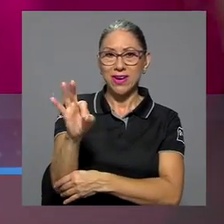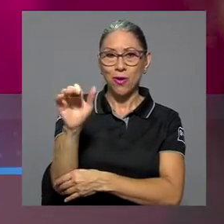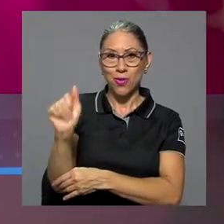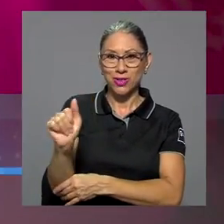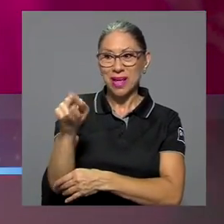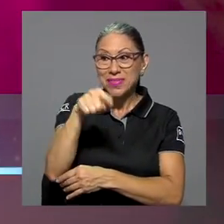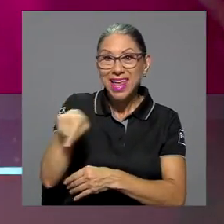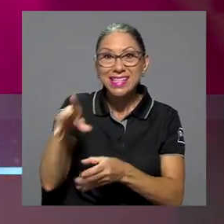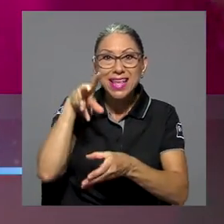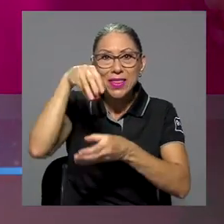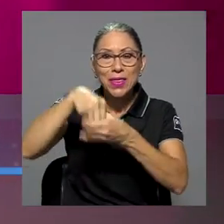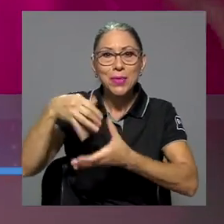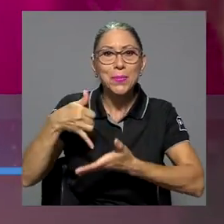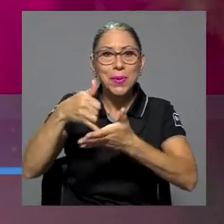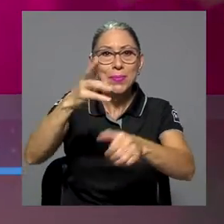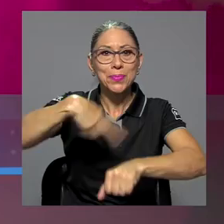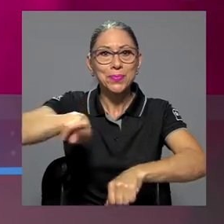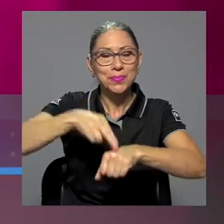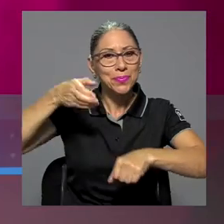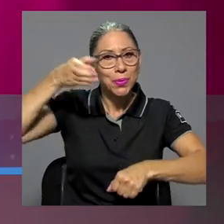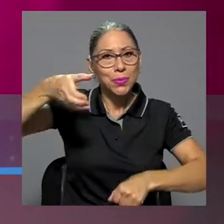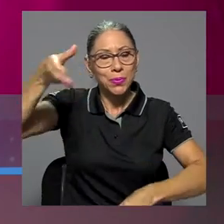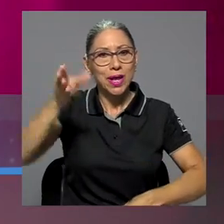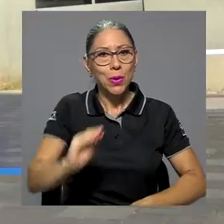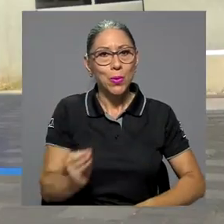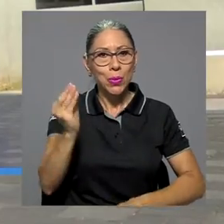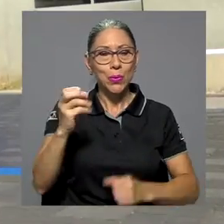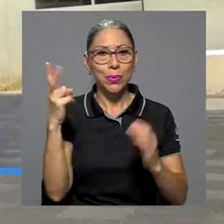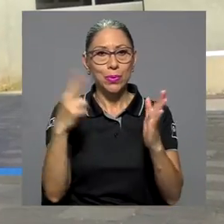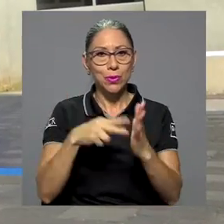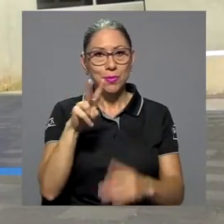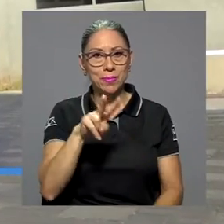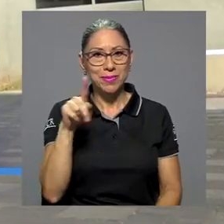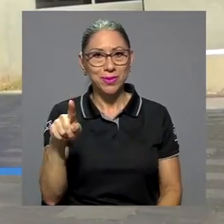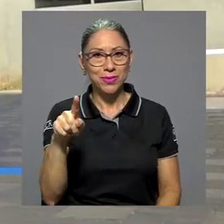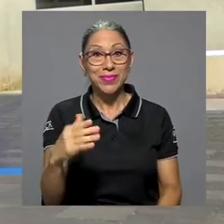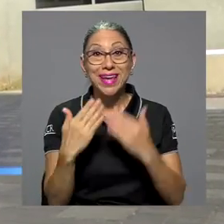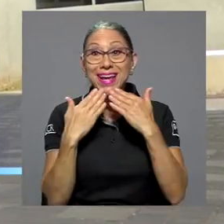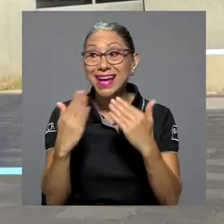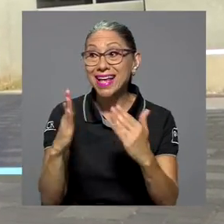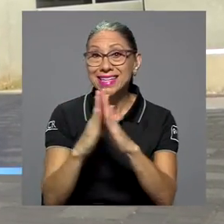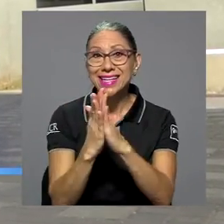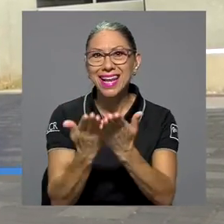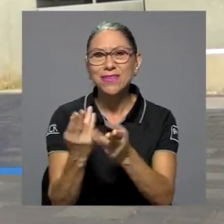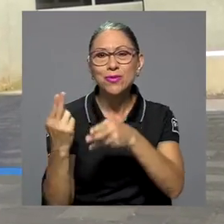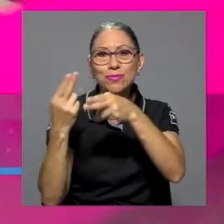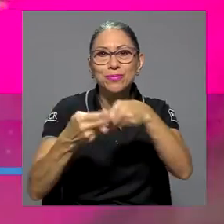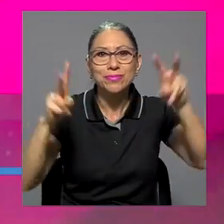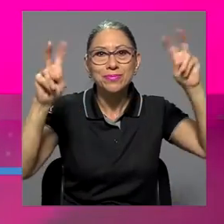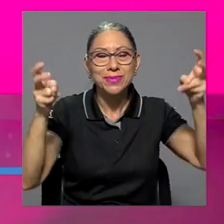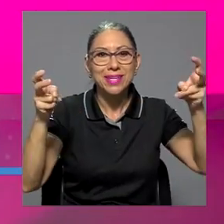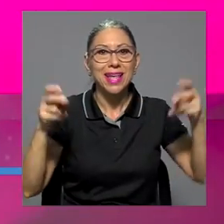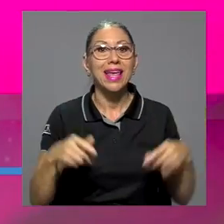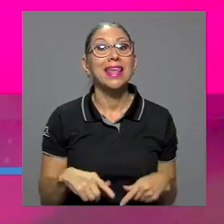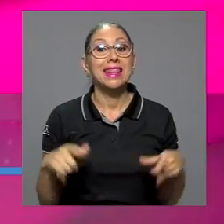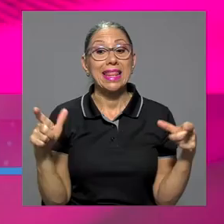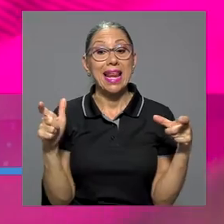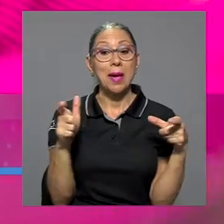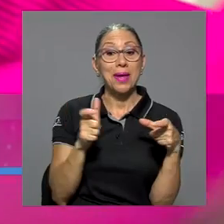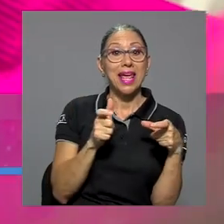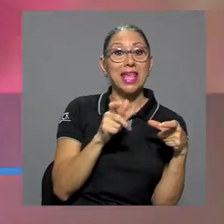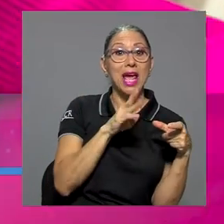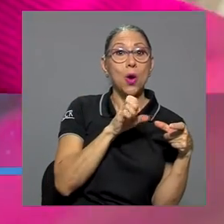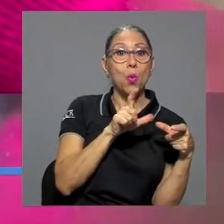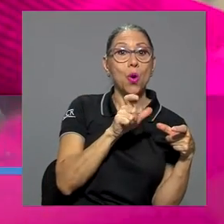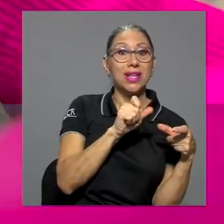Ferrero Acosta de los Premios Nacionales de Cultura y Juventud 2021, gracias a su libro titulado De la